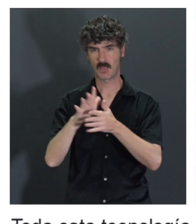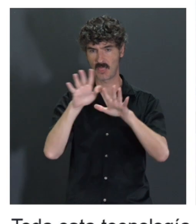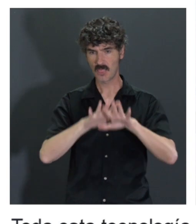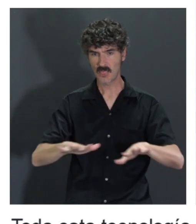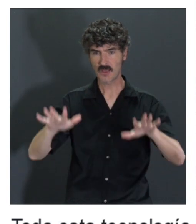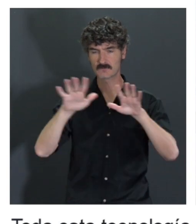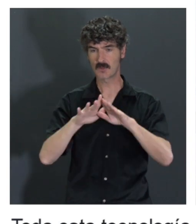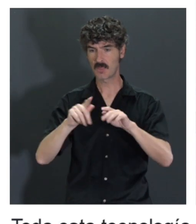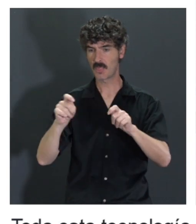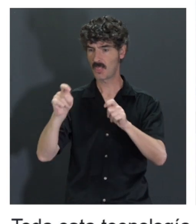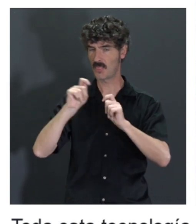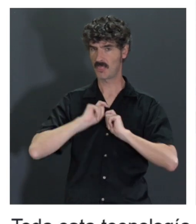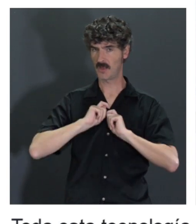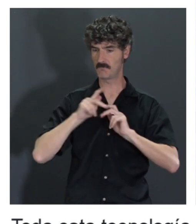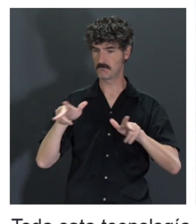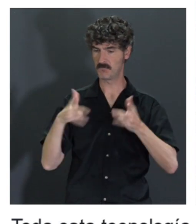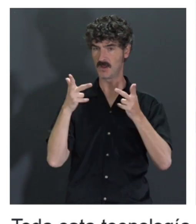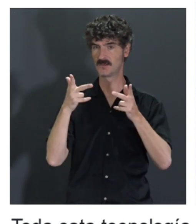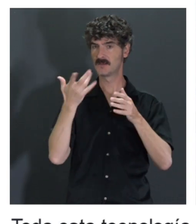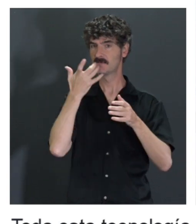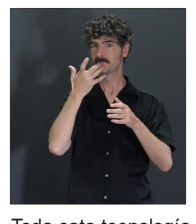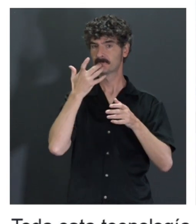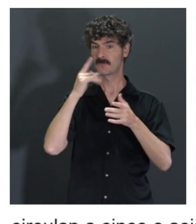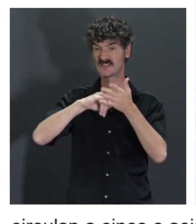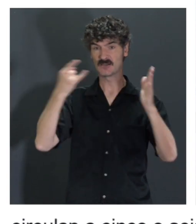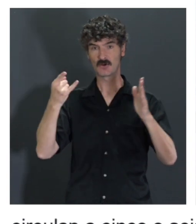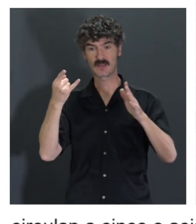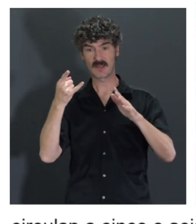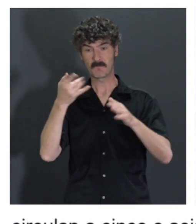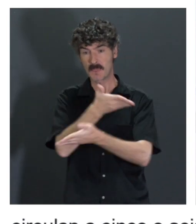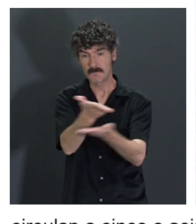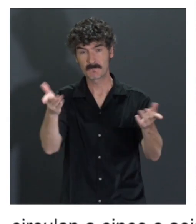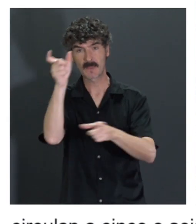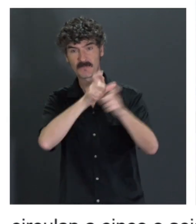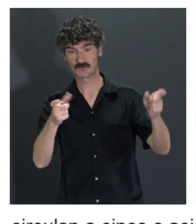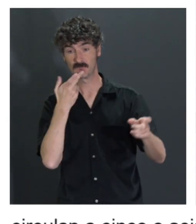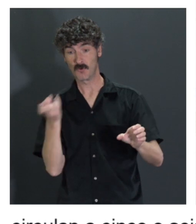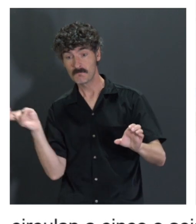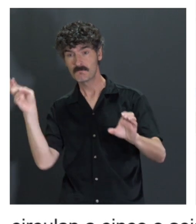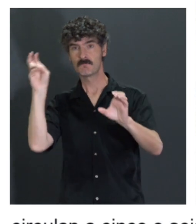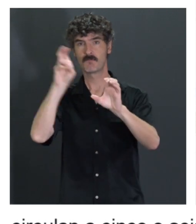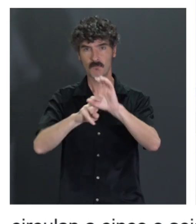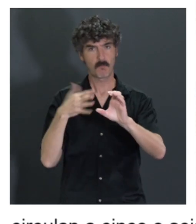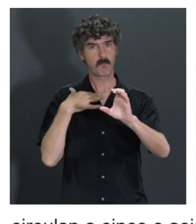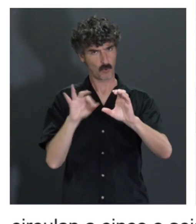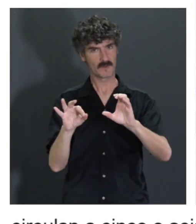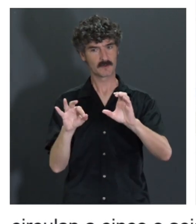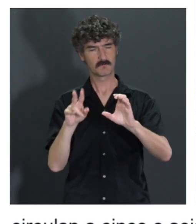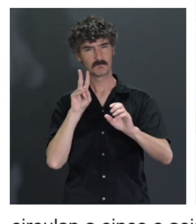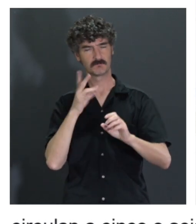ya te permite integrar la tecnología en el día a día de toda la ciudadanía, pero es que ya cuando tú te montas en estos vehículos y ves que son,